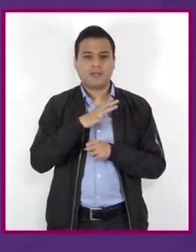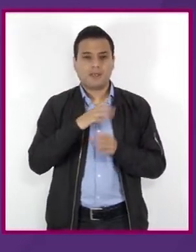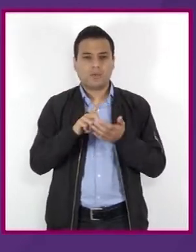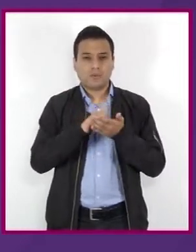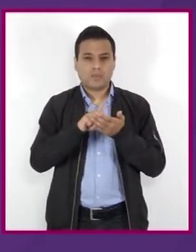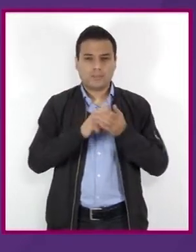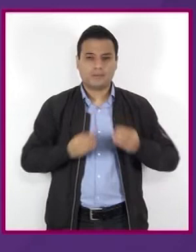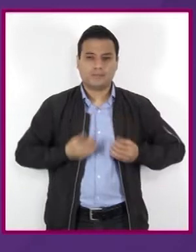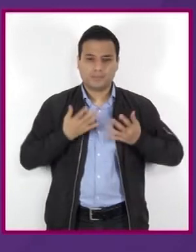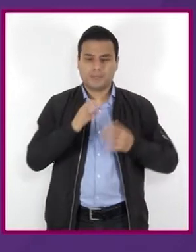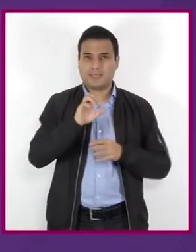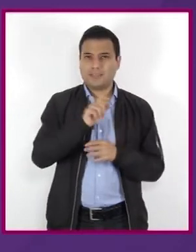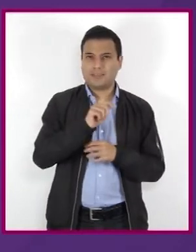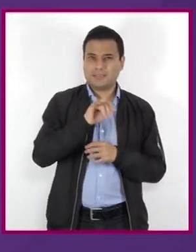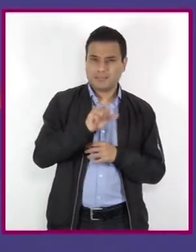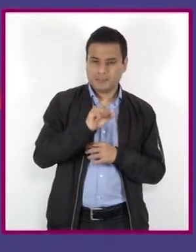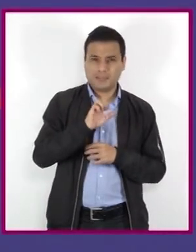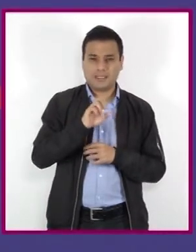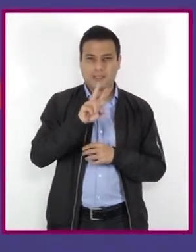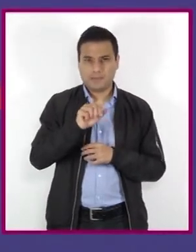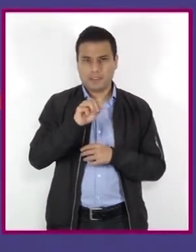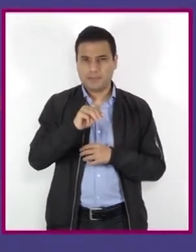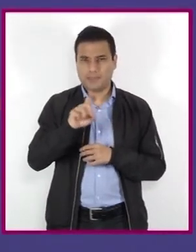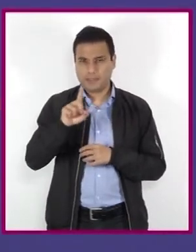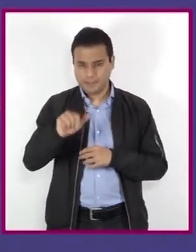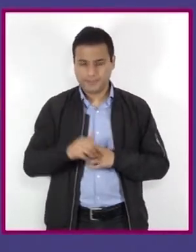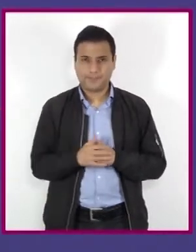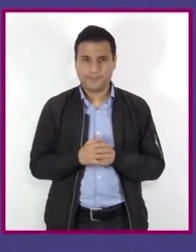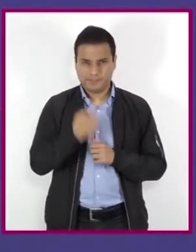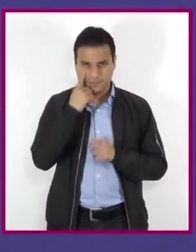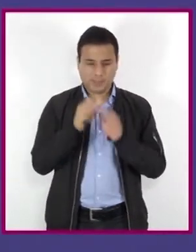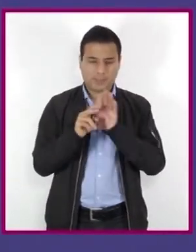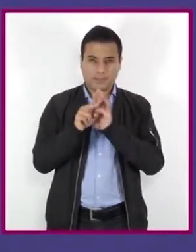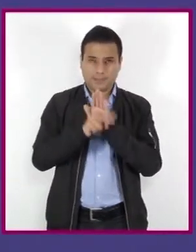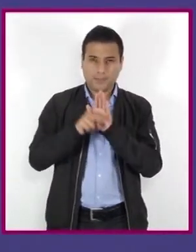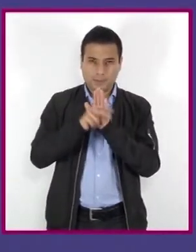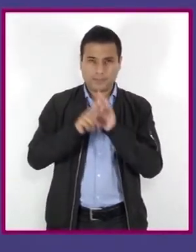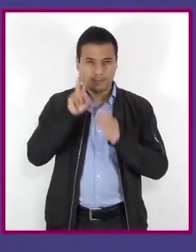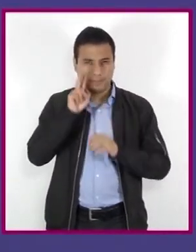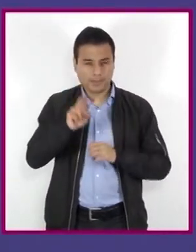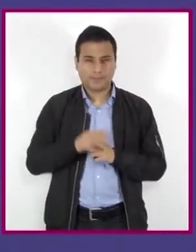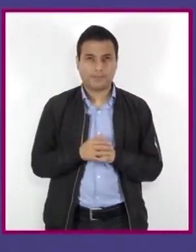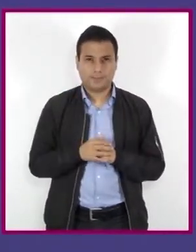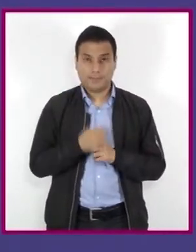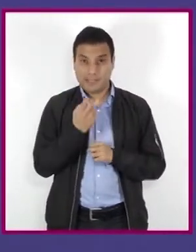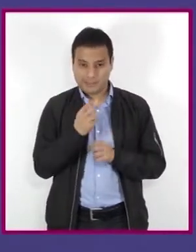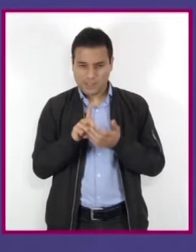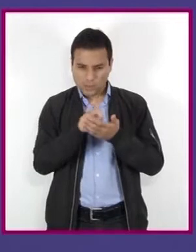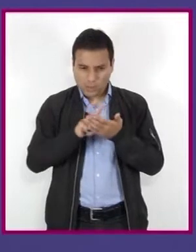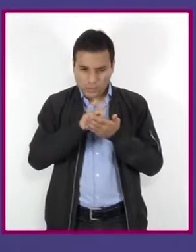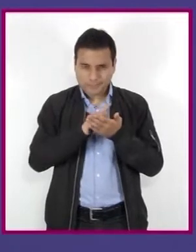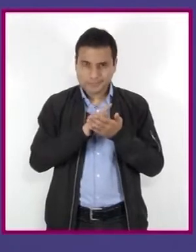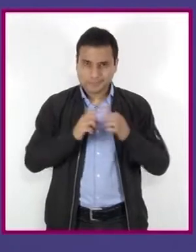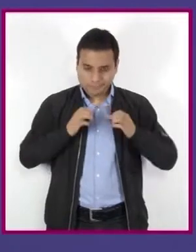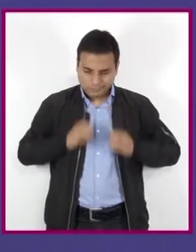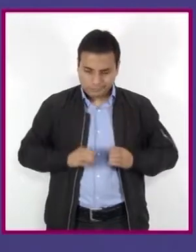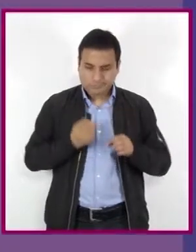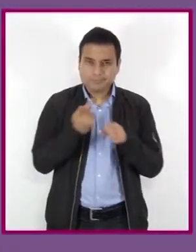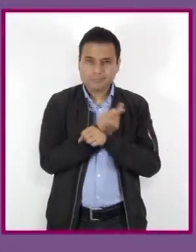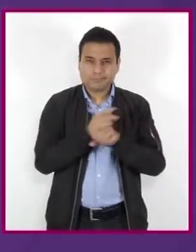EVA, MDA. Observemos el siguiente video. ¿Cómo actúan estas sustancias en nuestro cuerpo?